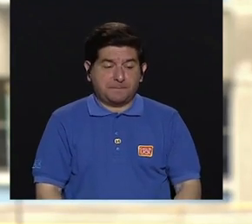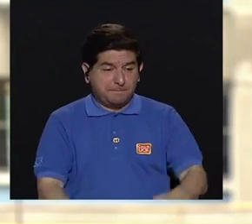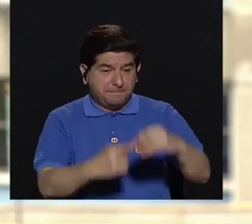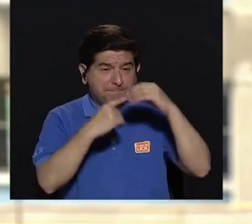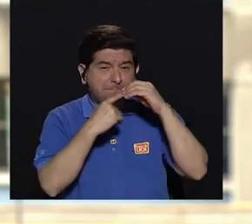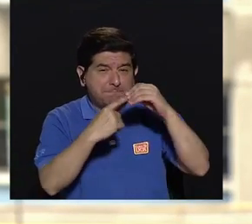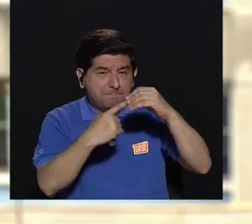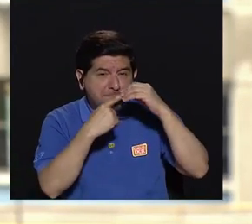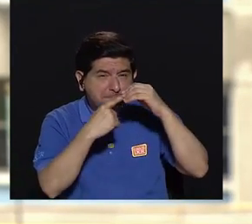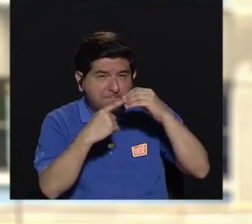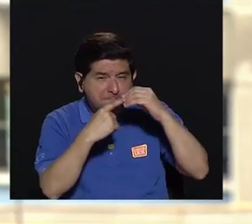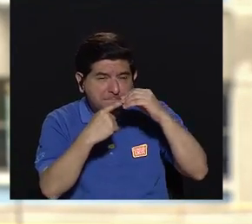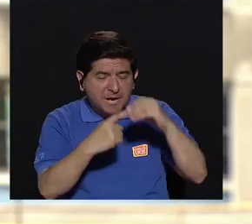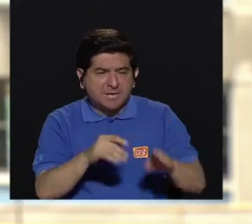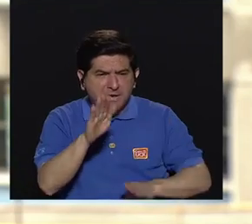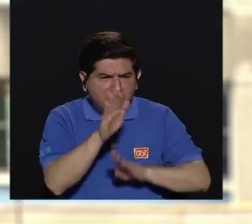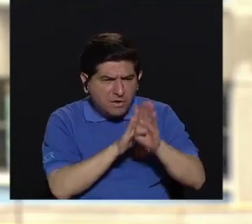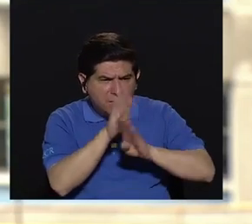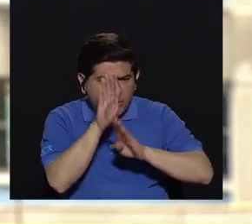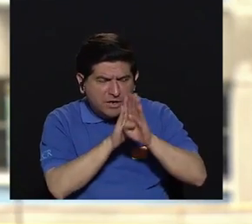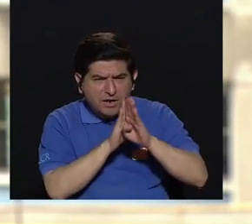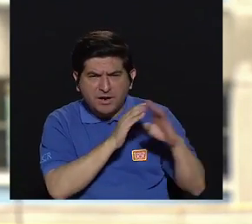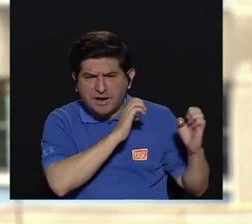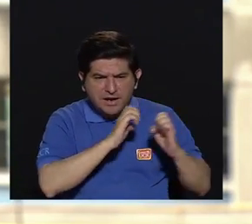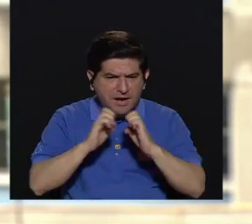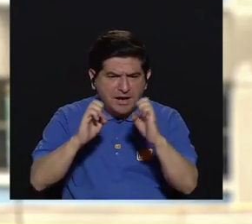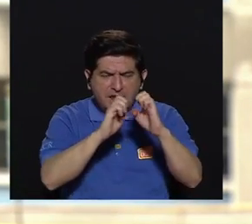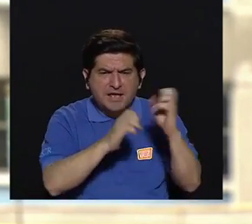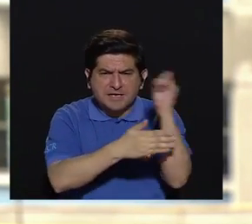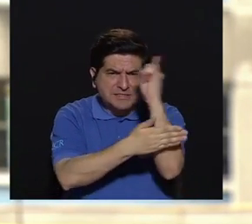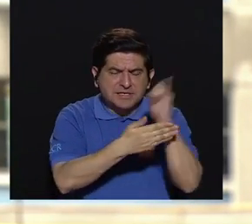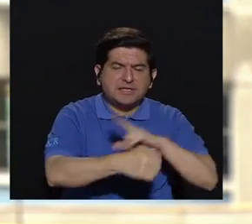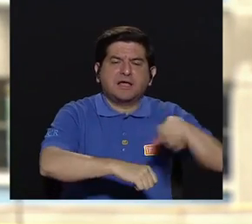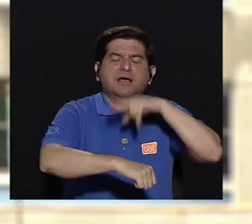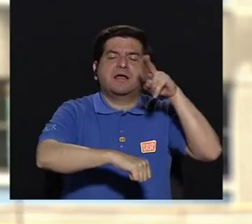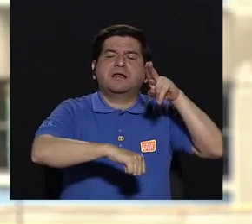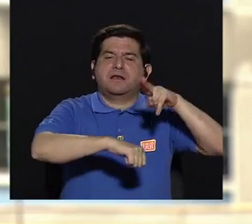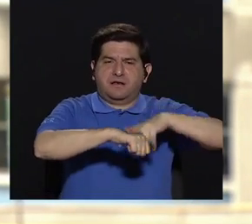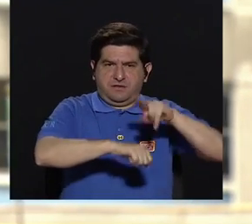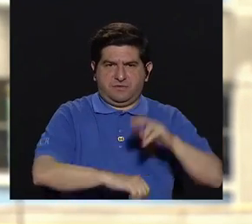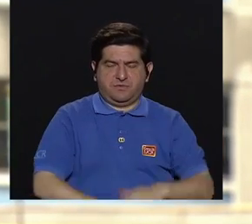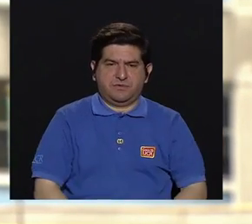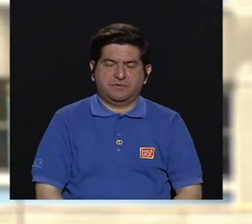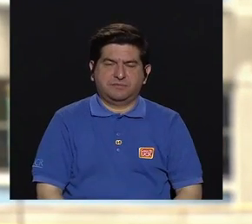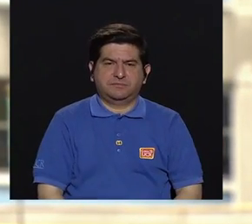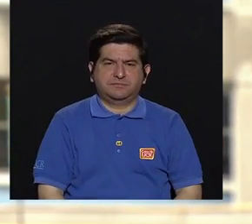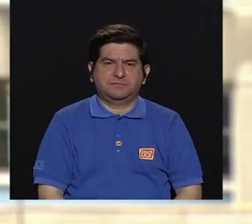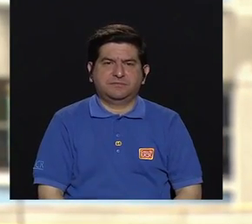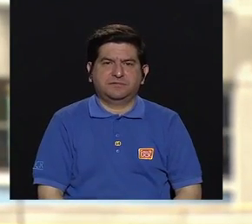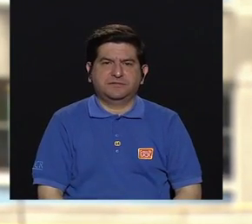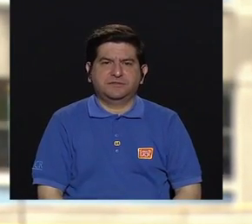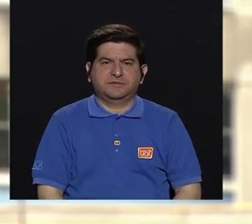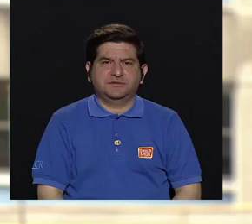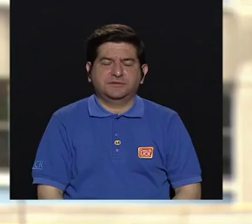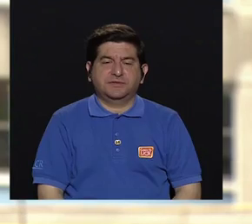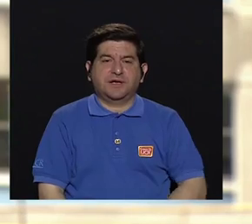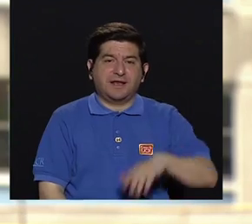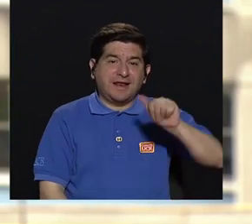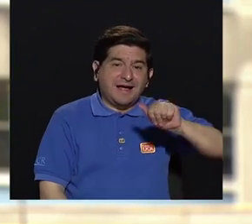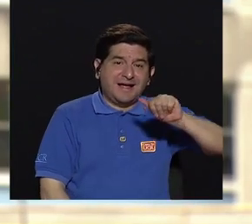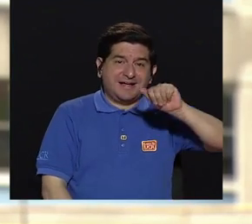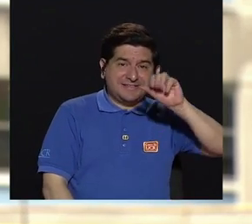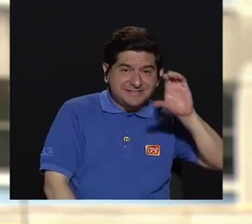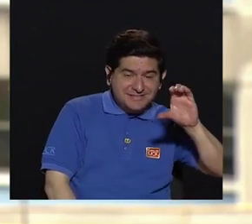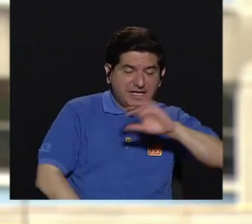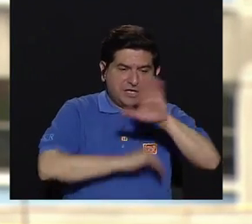primordial desarrollar estrategias de diseño naturales porque el